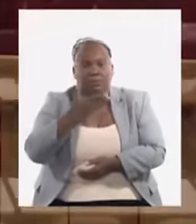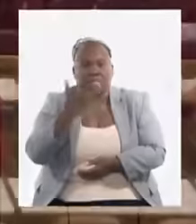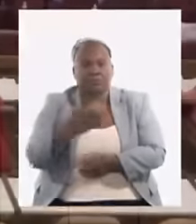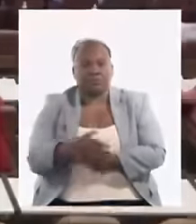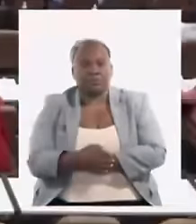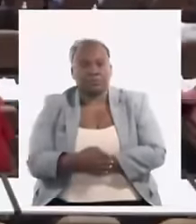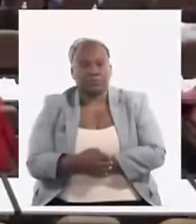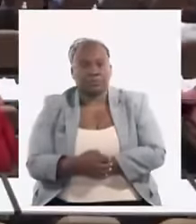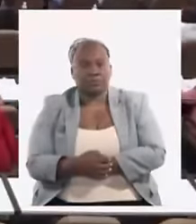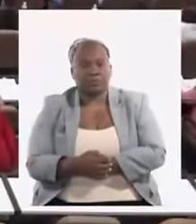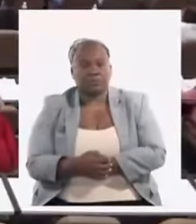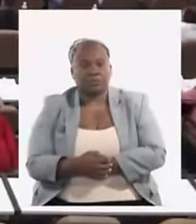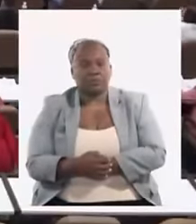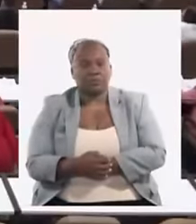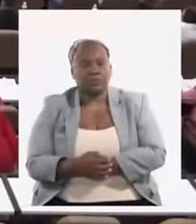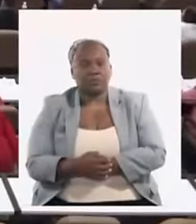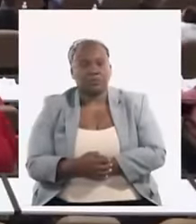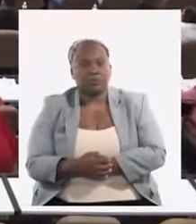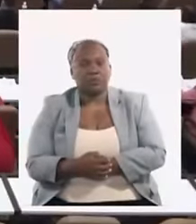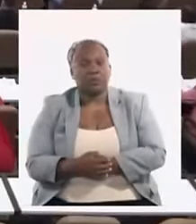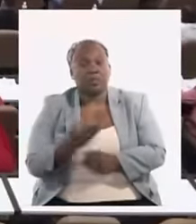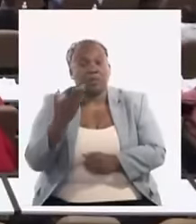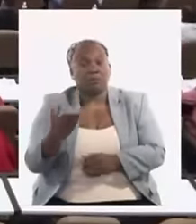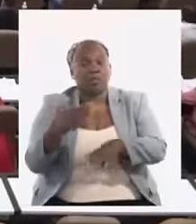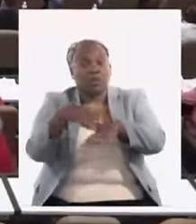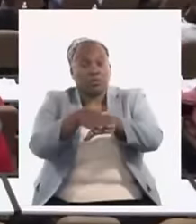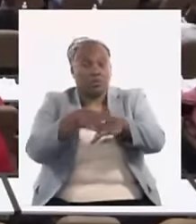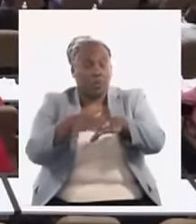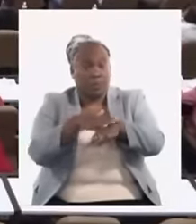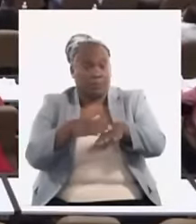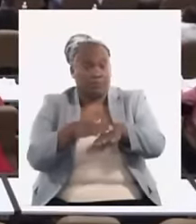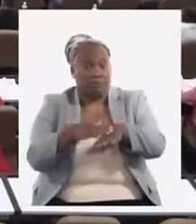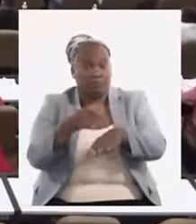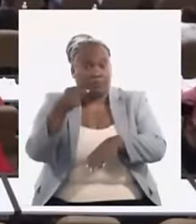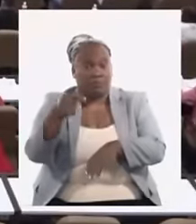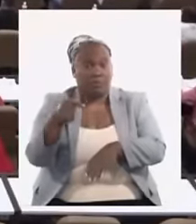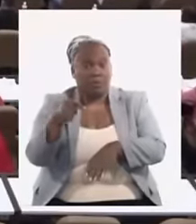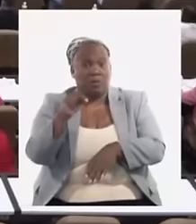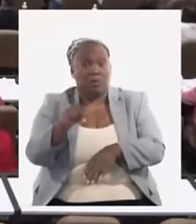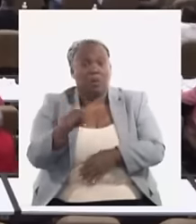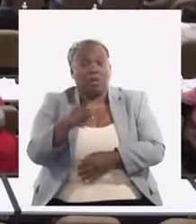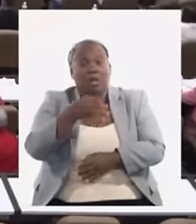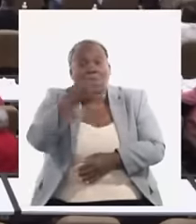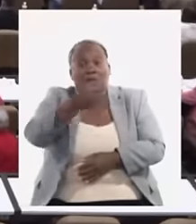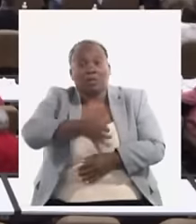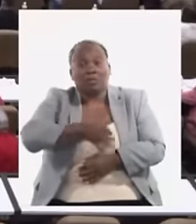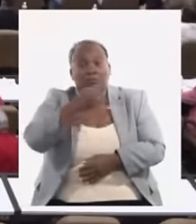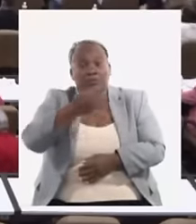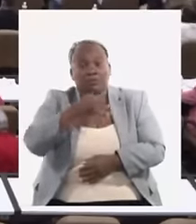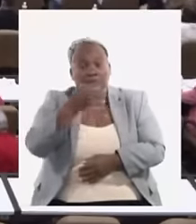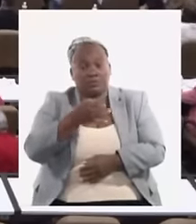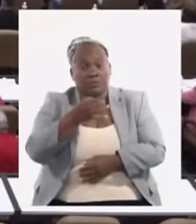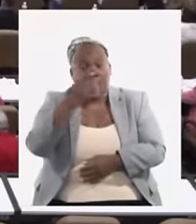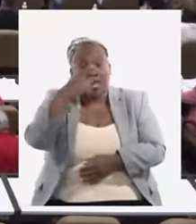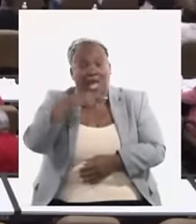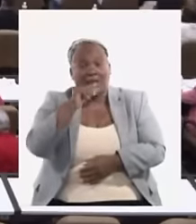y pido disculpas antemano porque en la intervención de Alejandro